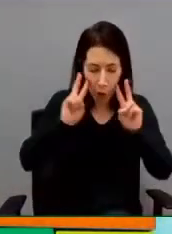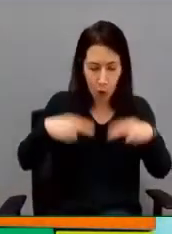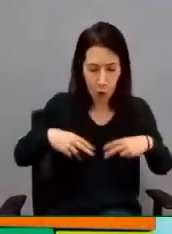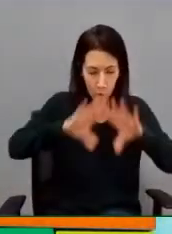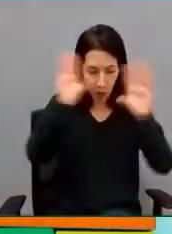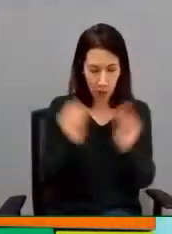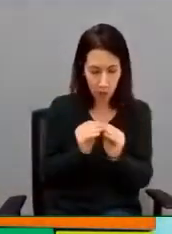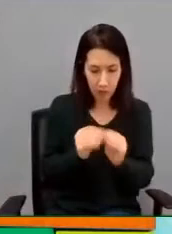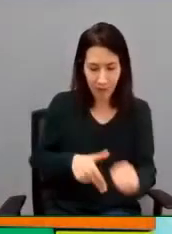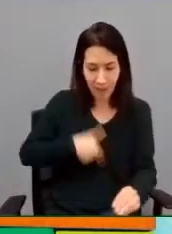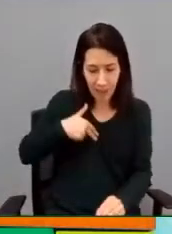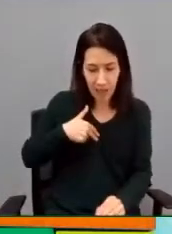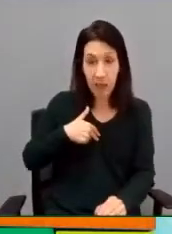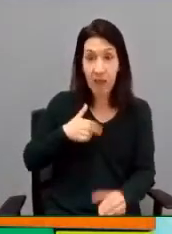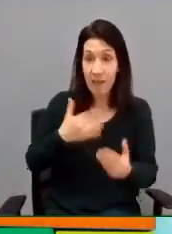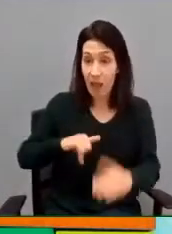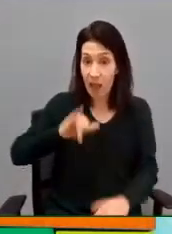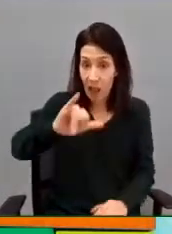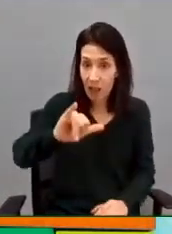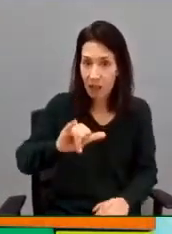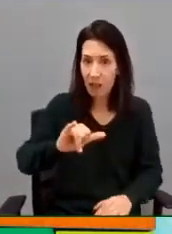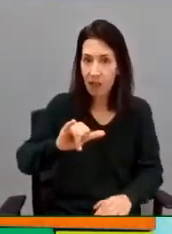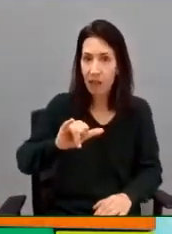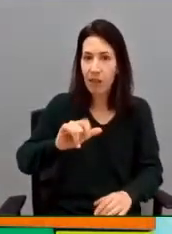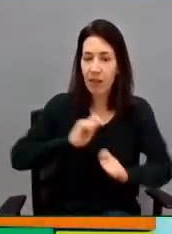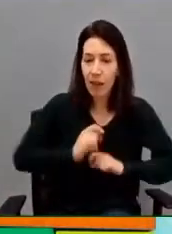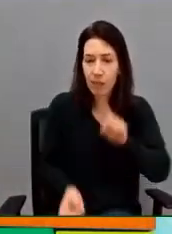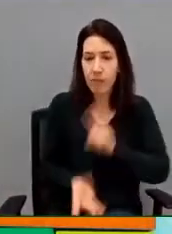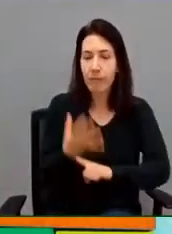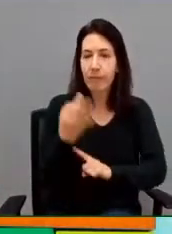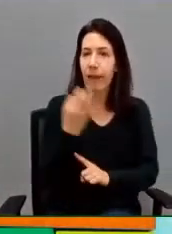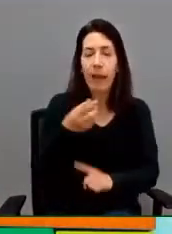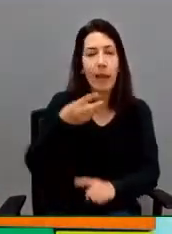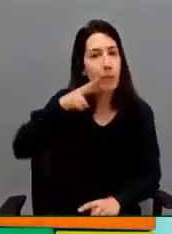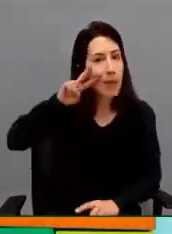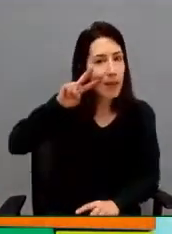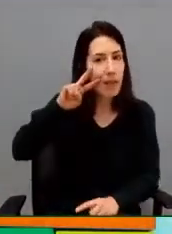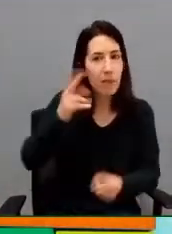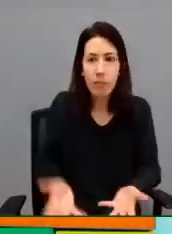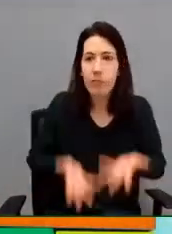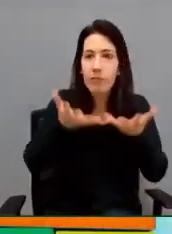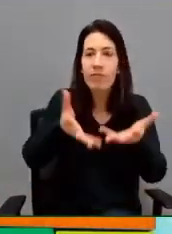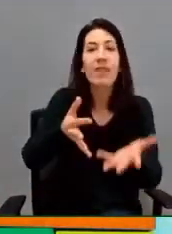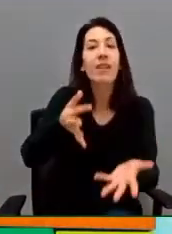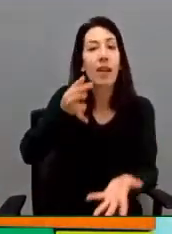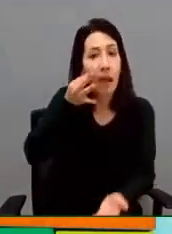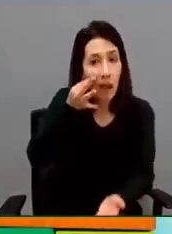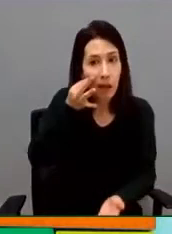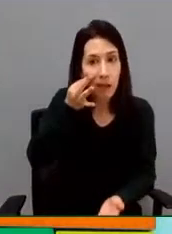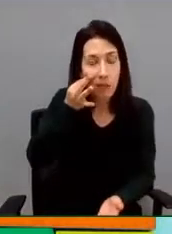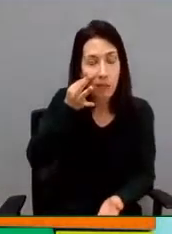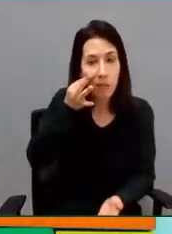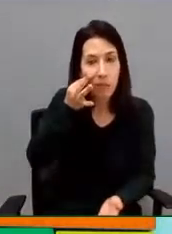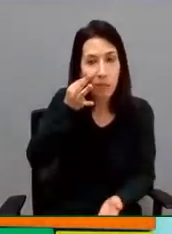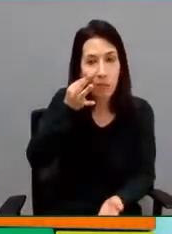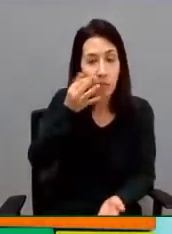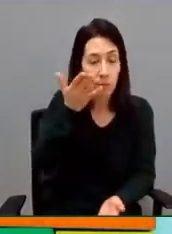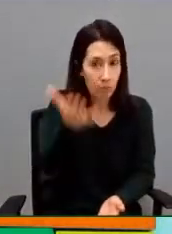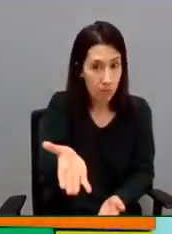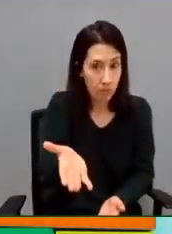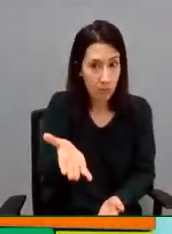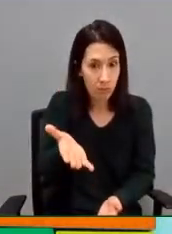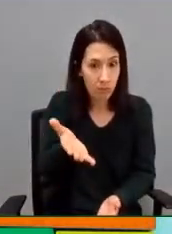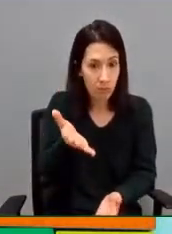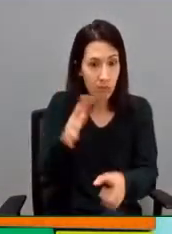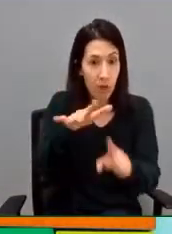producimos experiencias reales en contexto